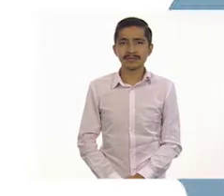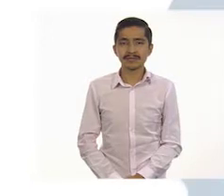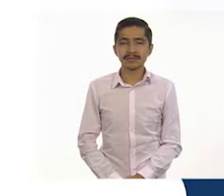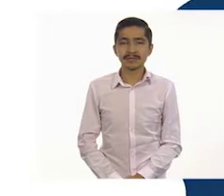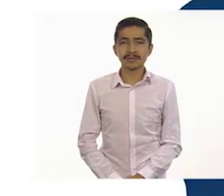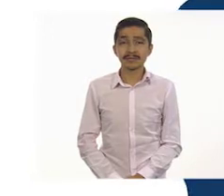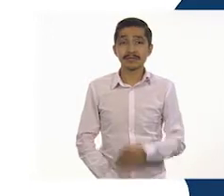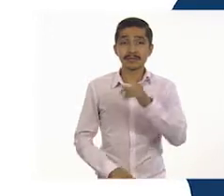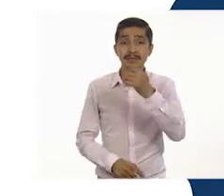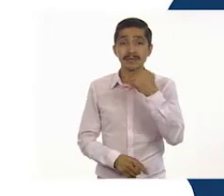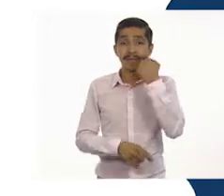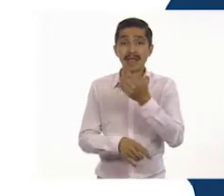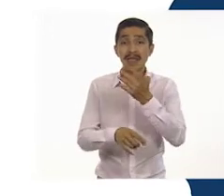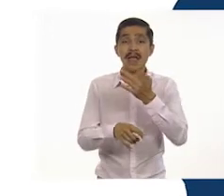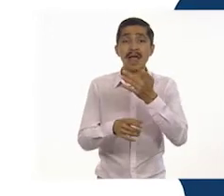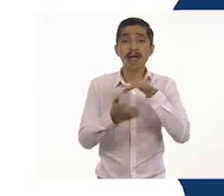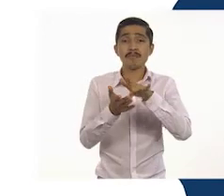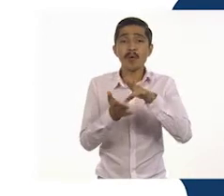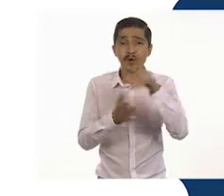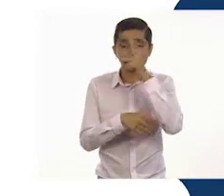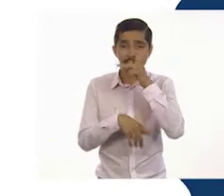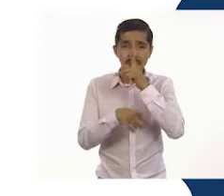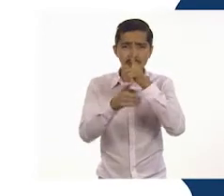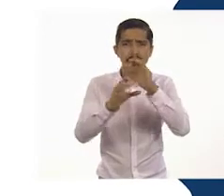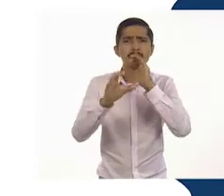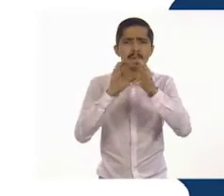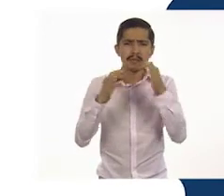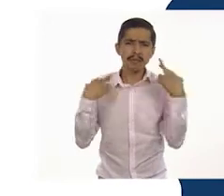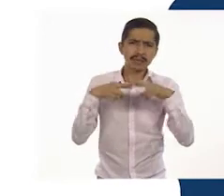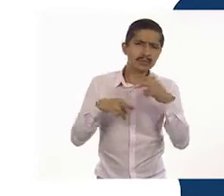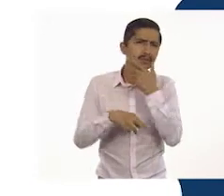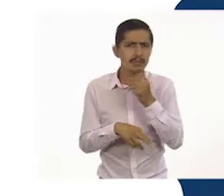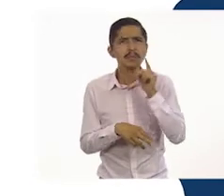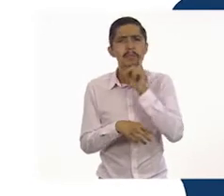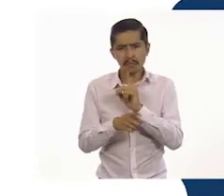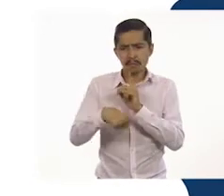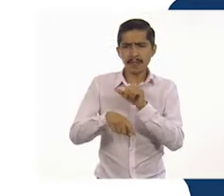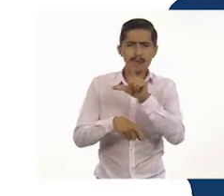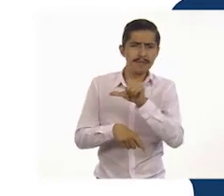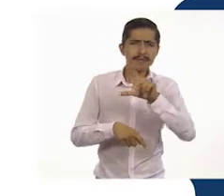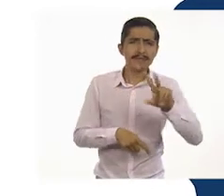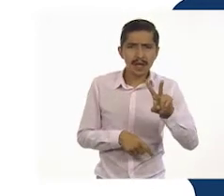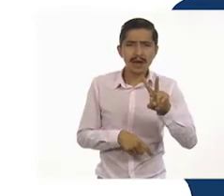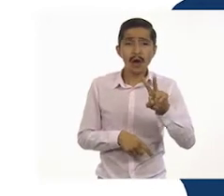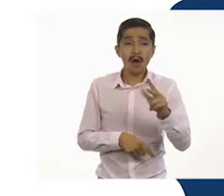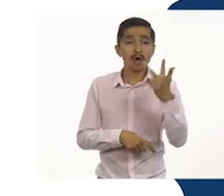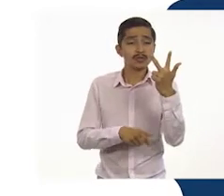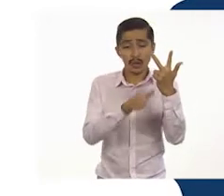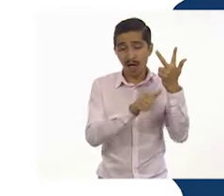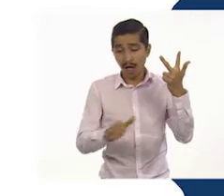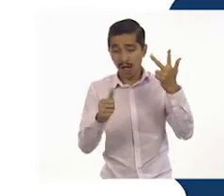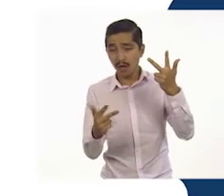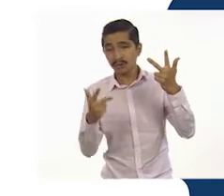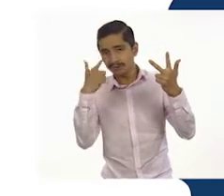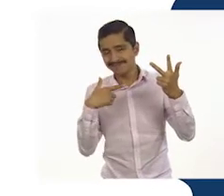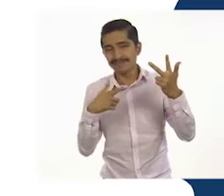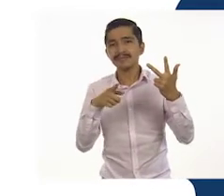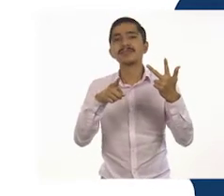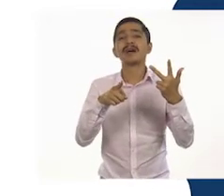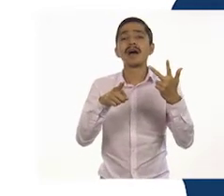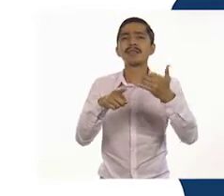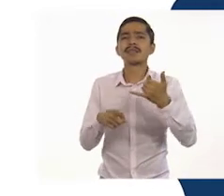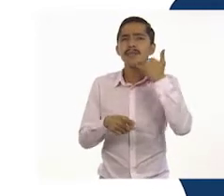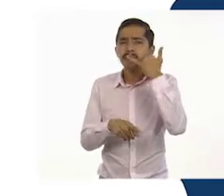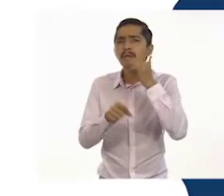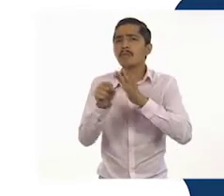Para solicitar apoyo pedagógico, comunícate con maestras y maestros de lunes a viernes de 8 a 20 horas. Al